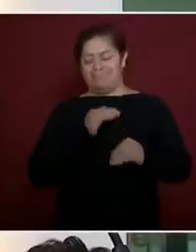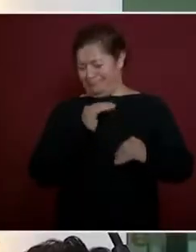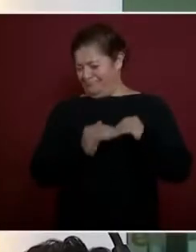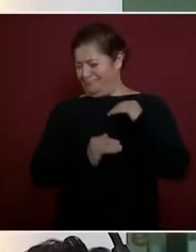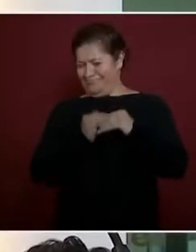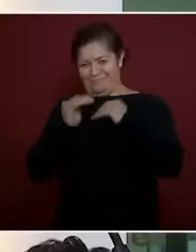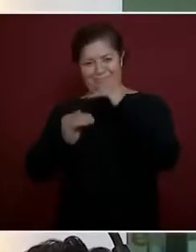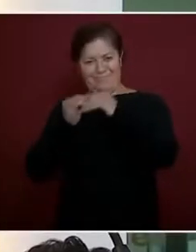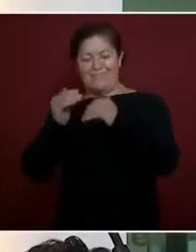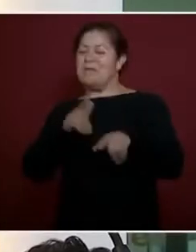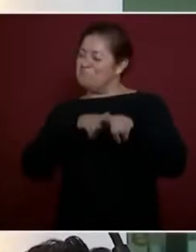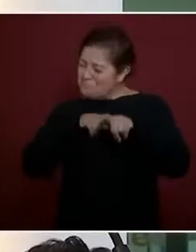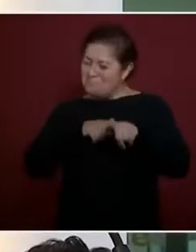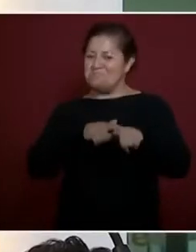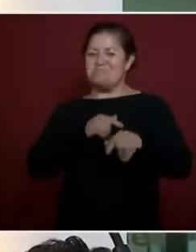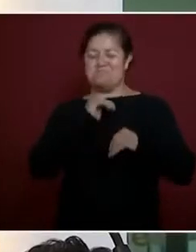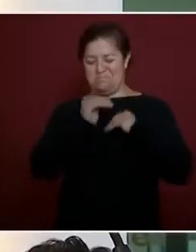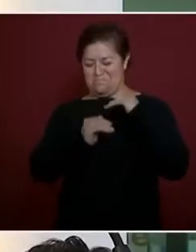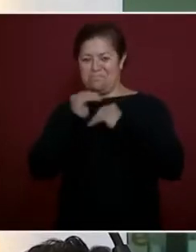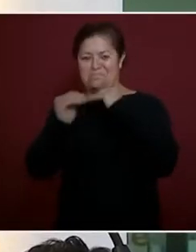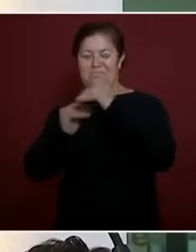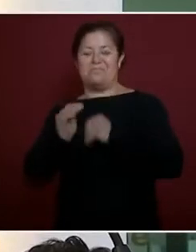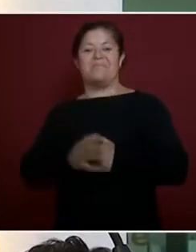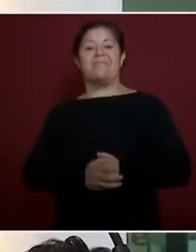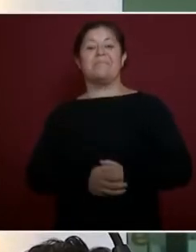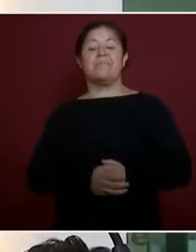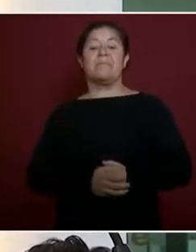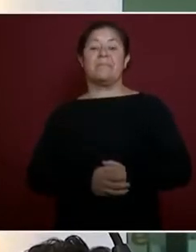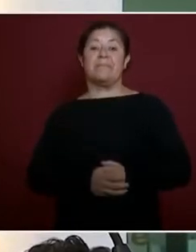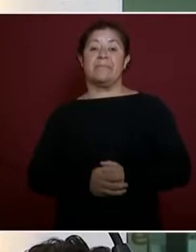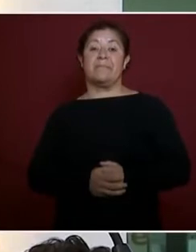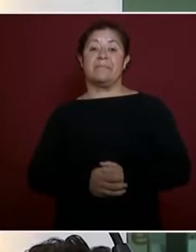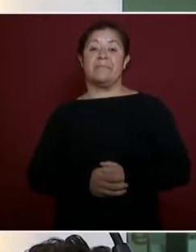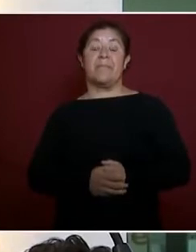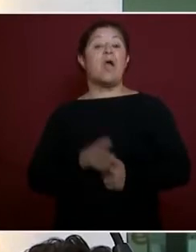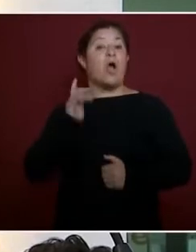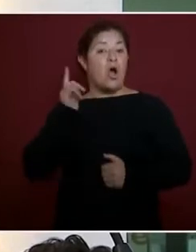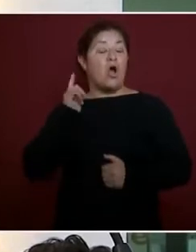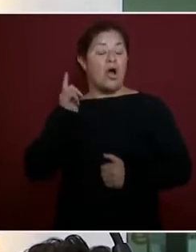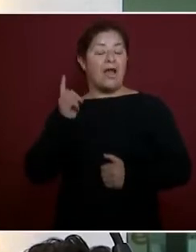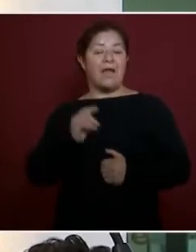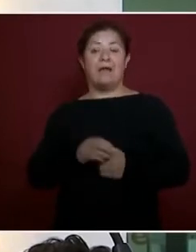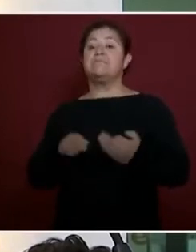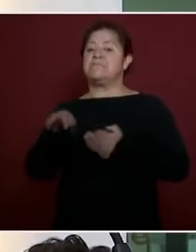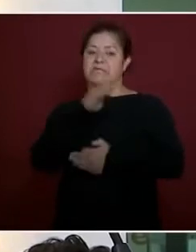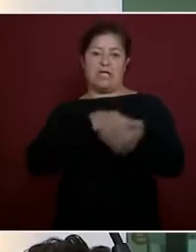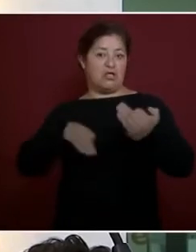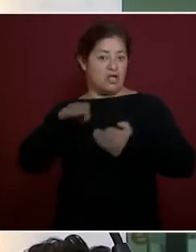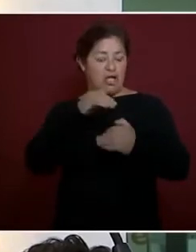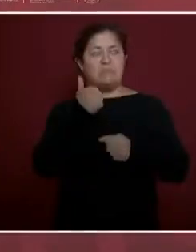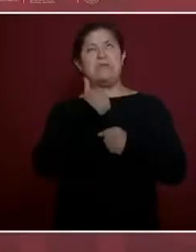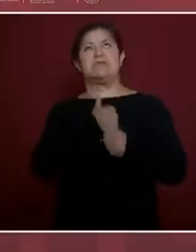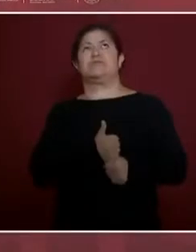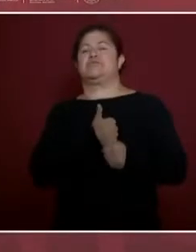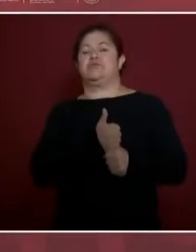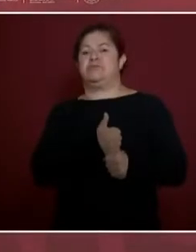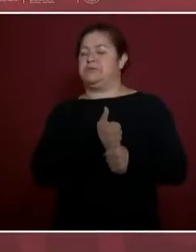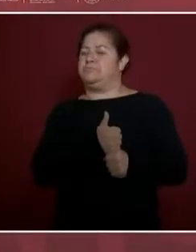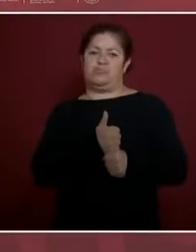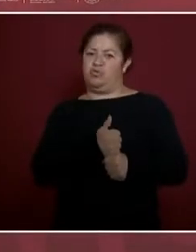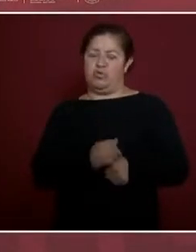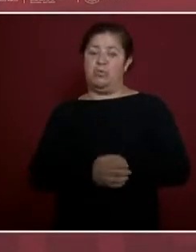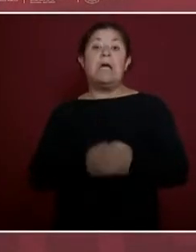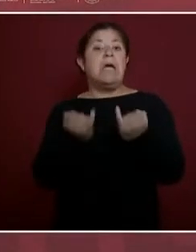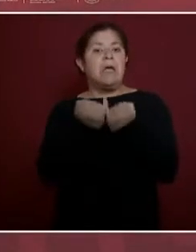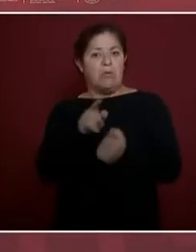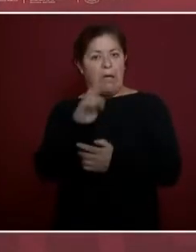porque yo espero que ya no tengamos que padecer como sucedió con